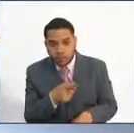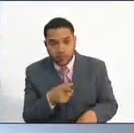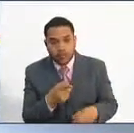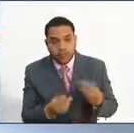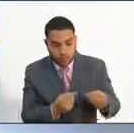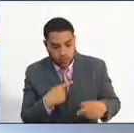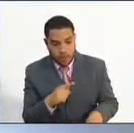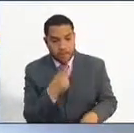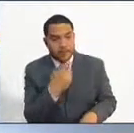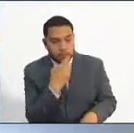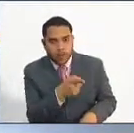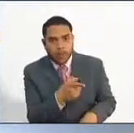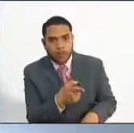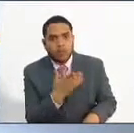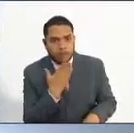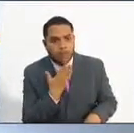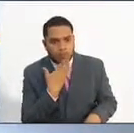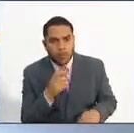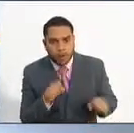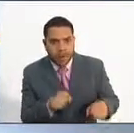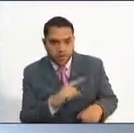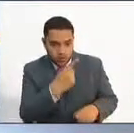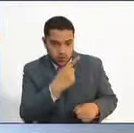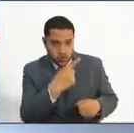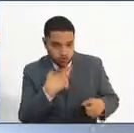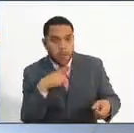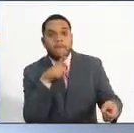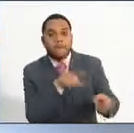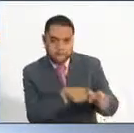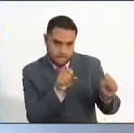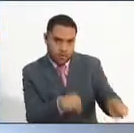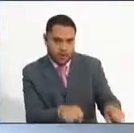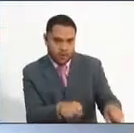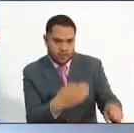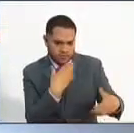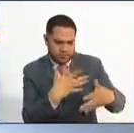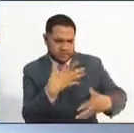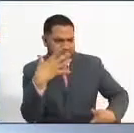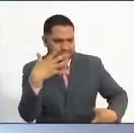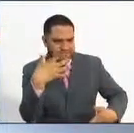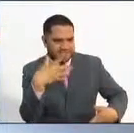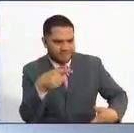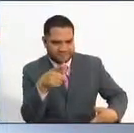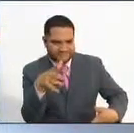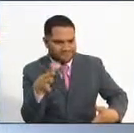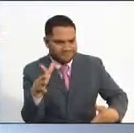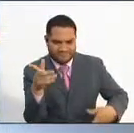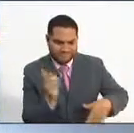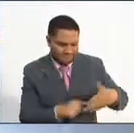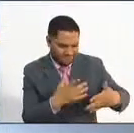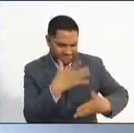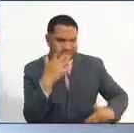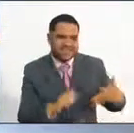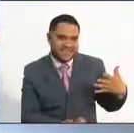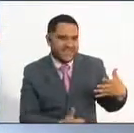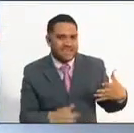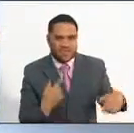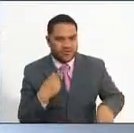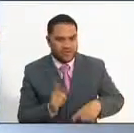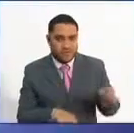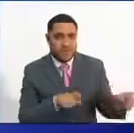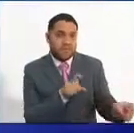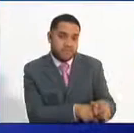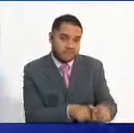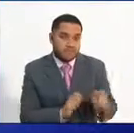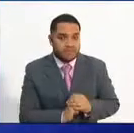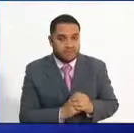primer lugar, pues puede ser nombrado. Pero si está en una posición tan lejana, pues ni siquiera creo yo que en el mismo empleo, a no ser que hubiera un determinado